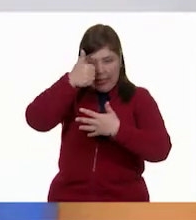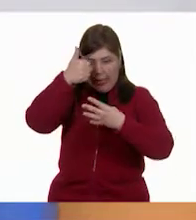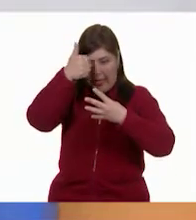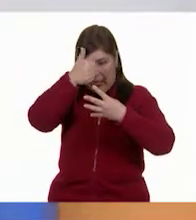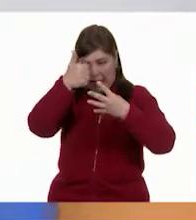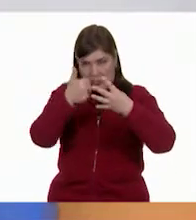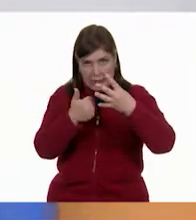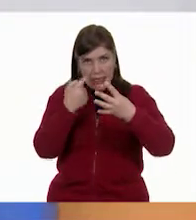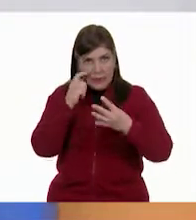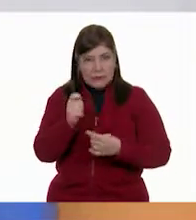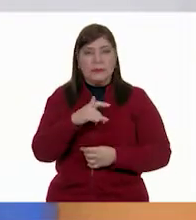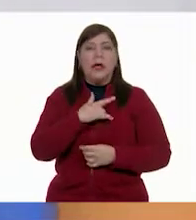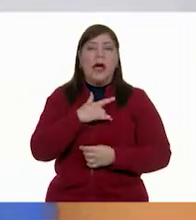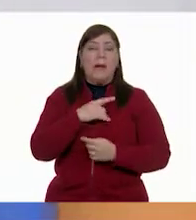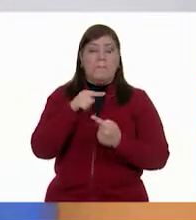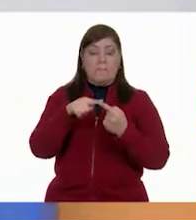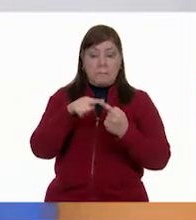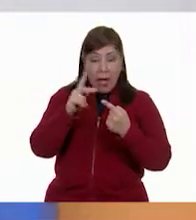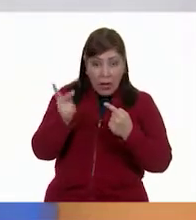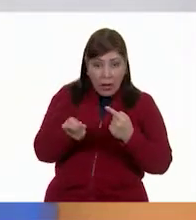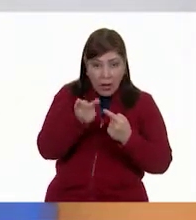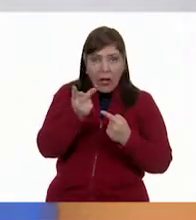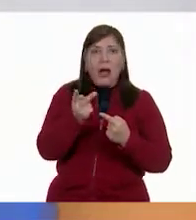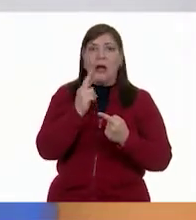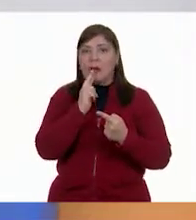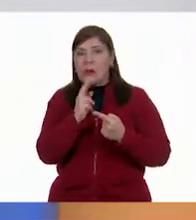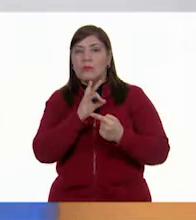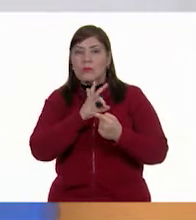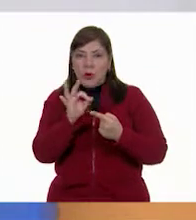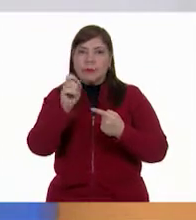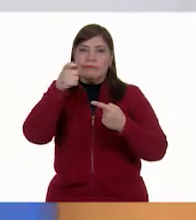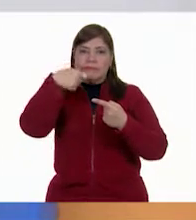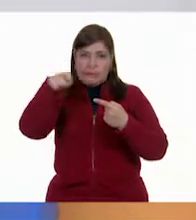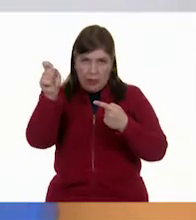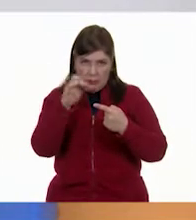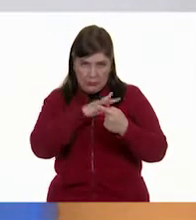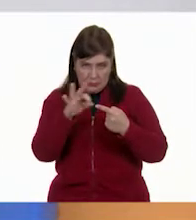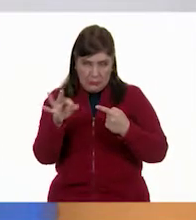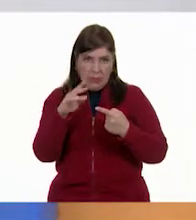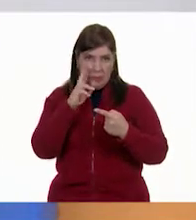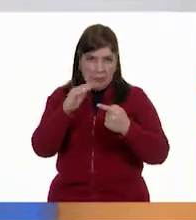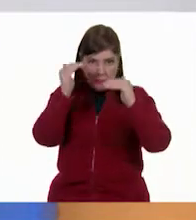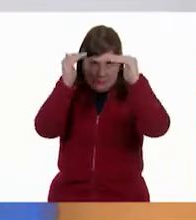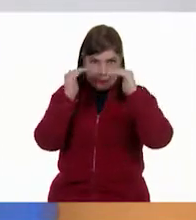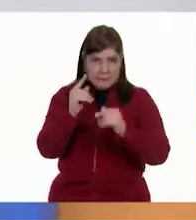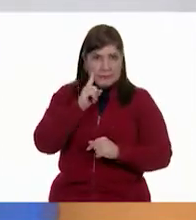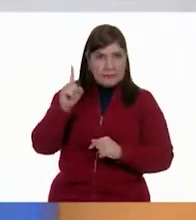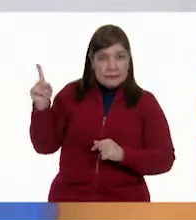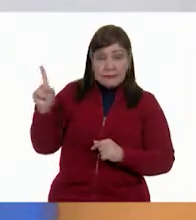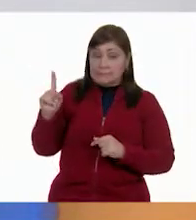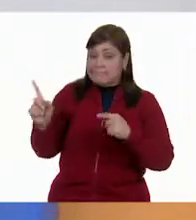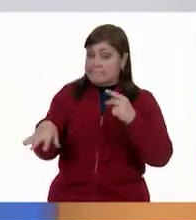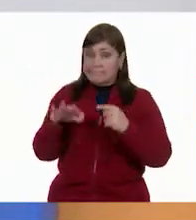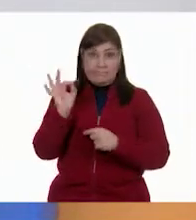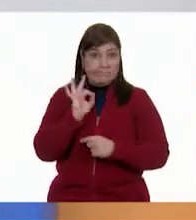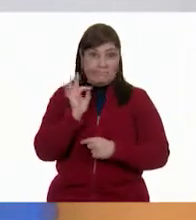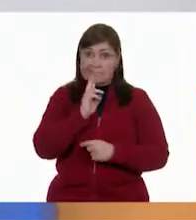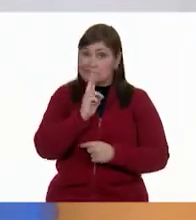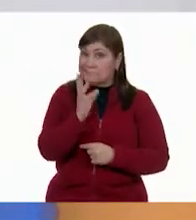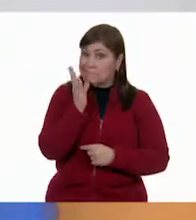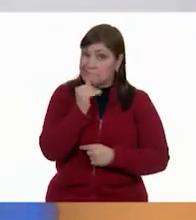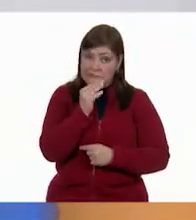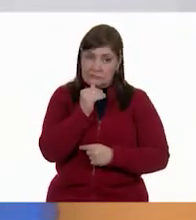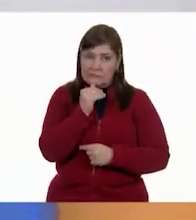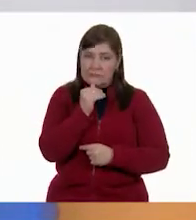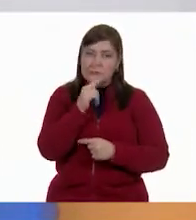y si la pregunta se puede contestar vamos a ponerle una palomita en la parte de abajo. Si no se puede contestar vamos